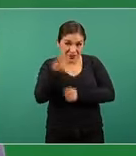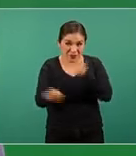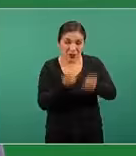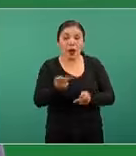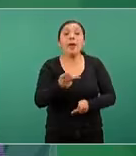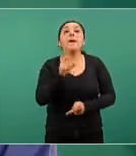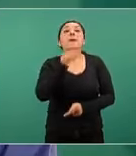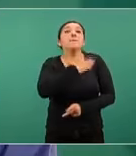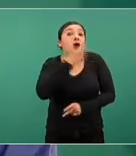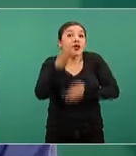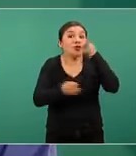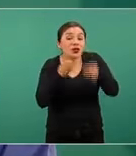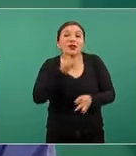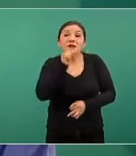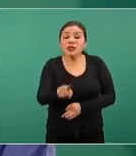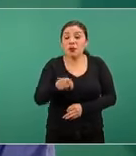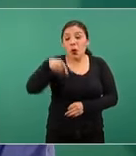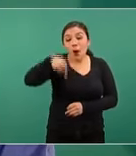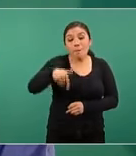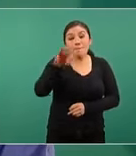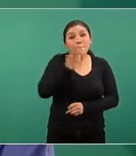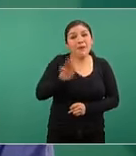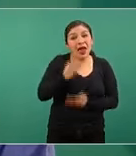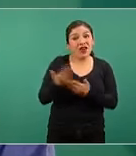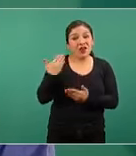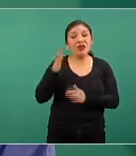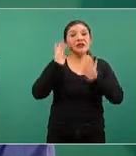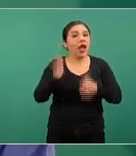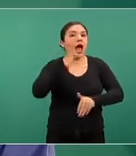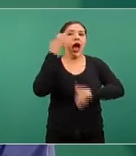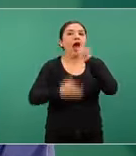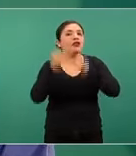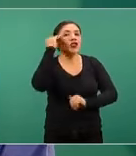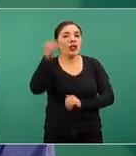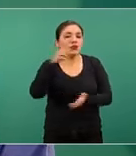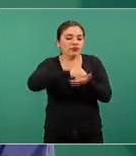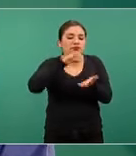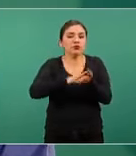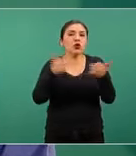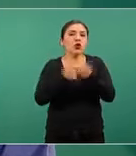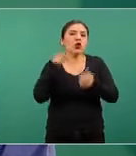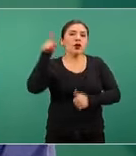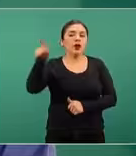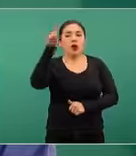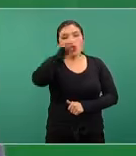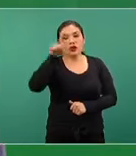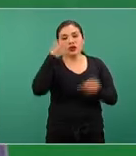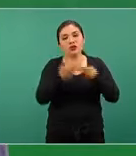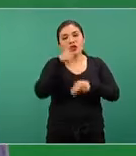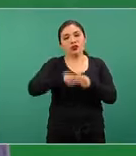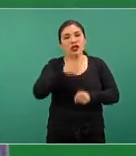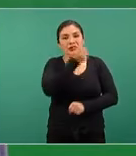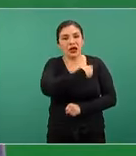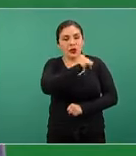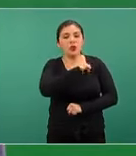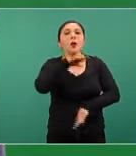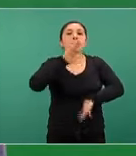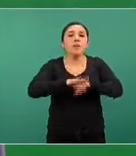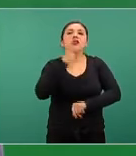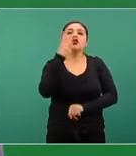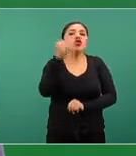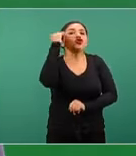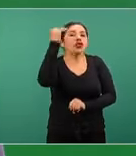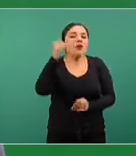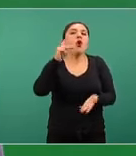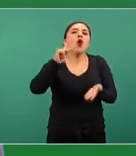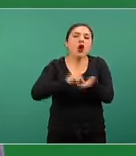noticia es justo este miércoles concluyó el periodo estipulado por el Consejo Nacional de Salud, más dos prórrogas que se le